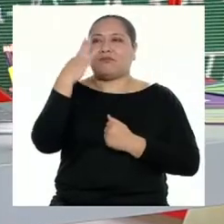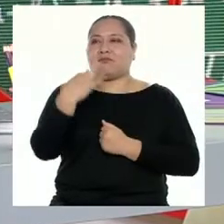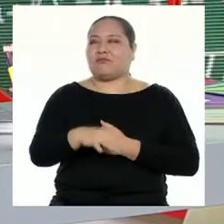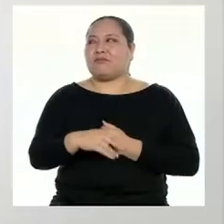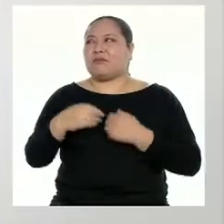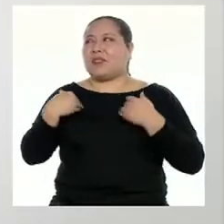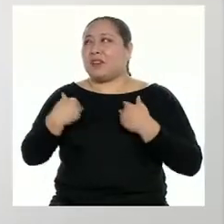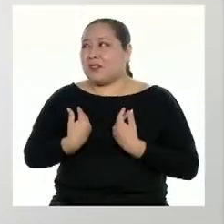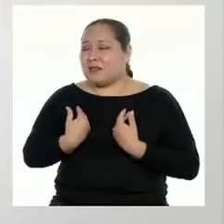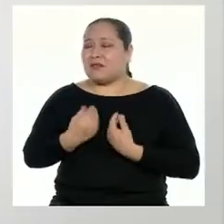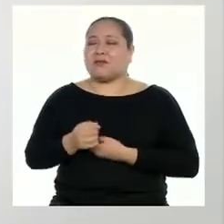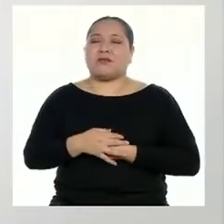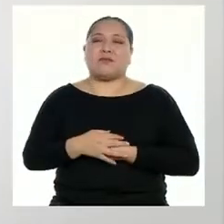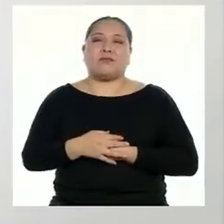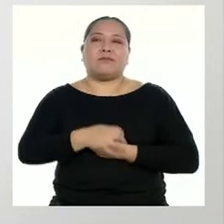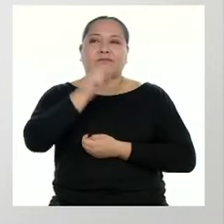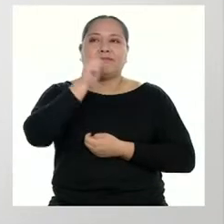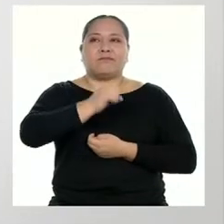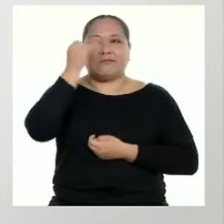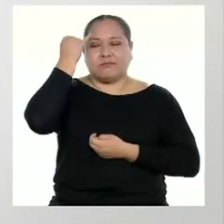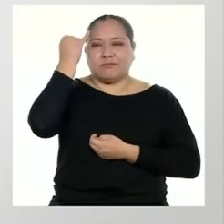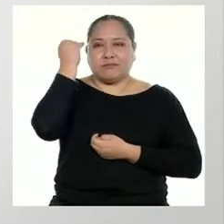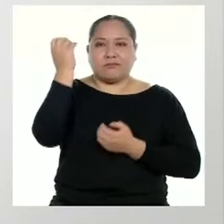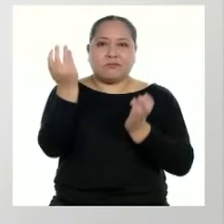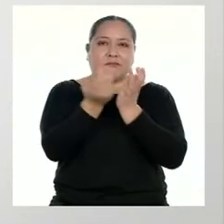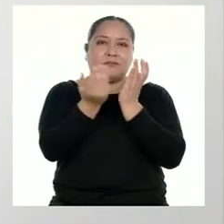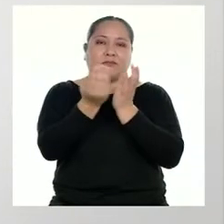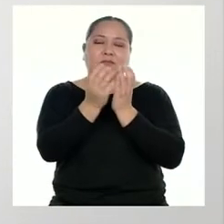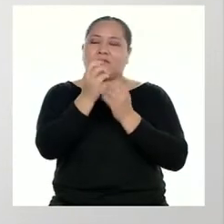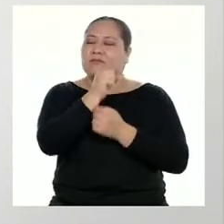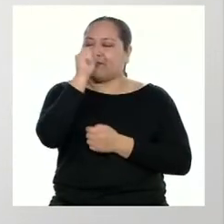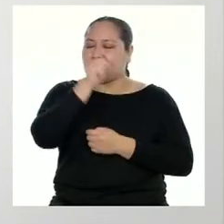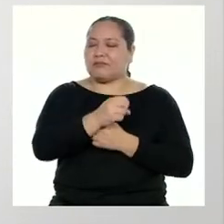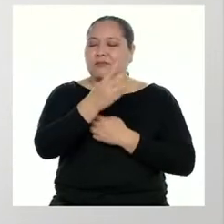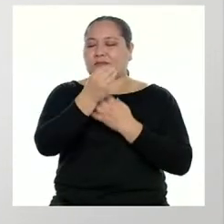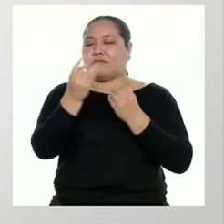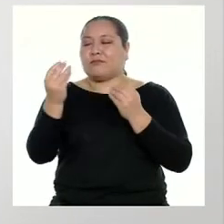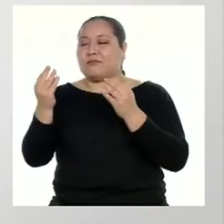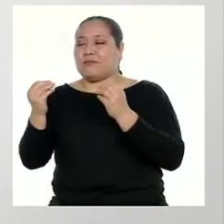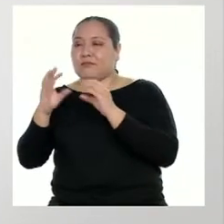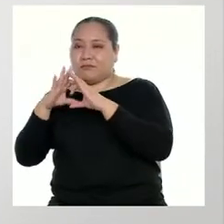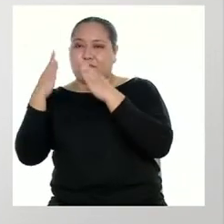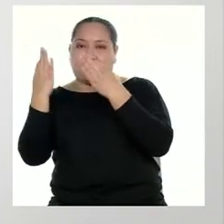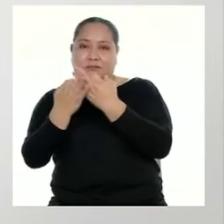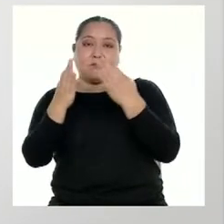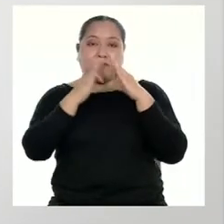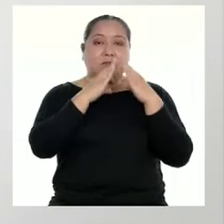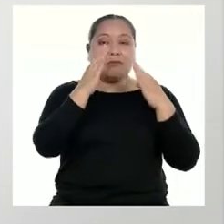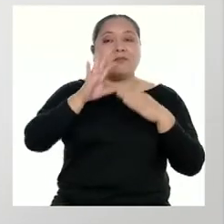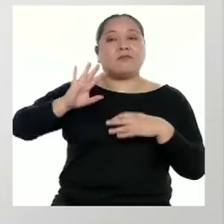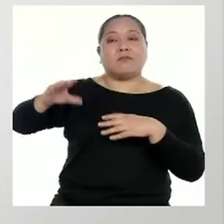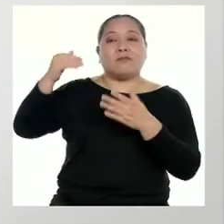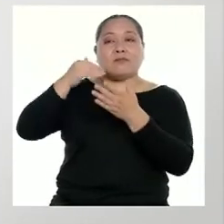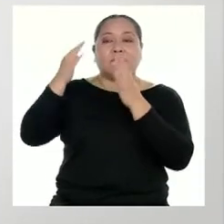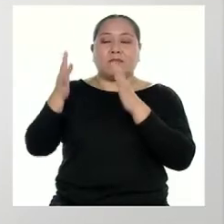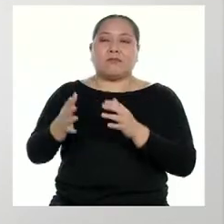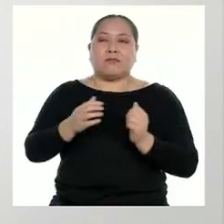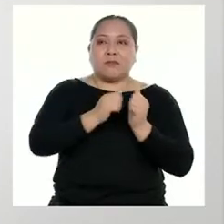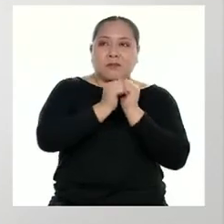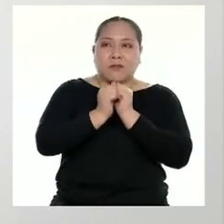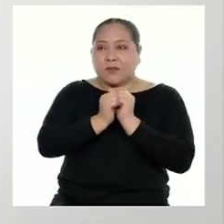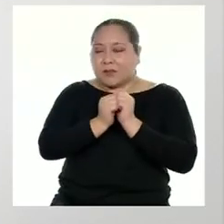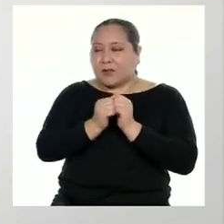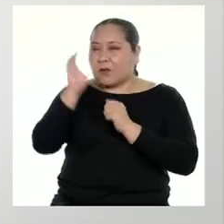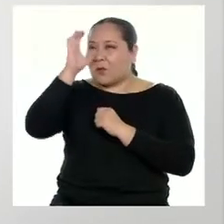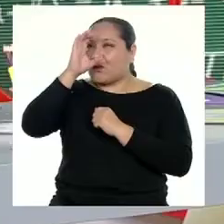muy agotador. Me imagino. En el colegio nos ha pasado con varias familias de las y los estudiantes. Entre todos hemos visto